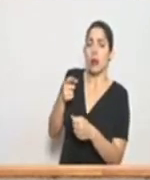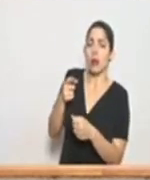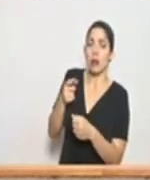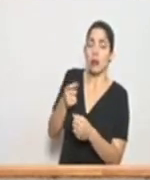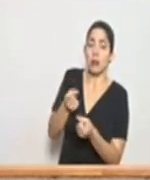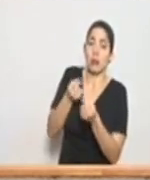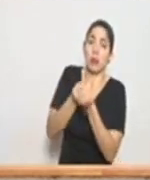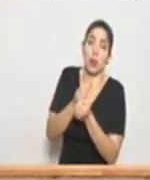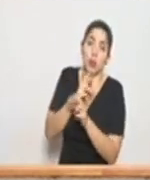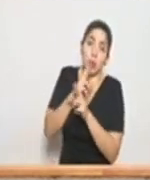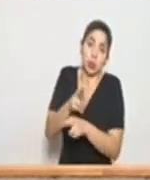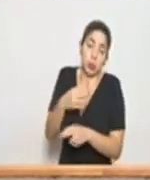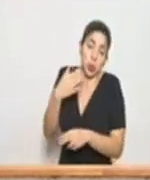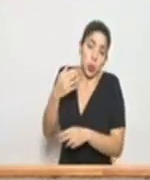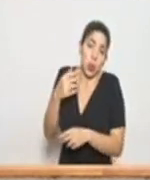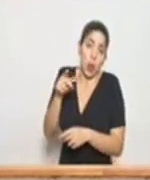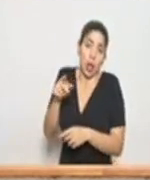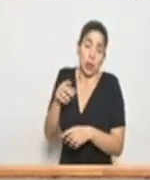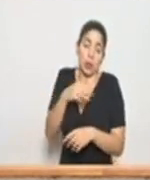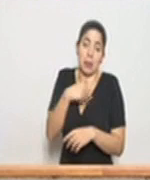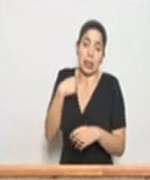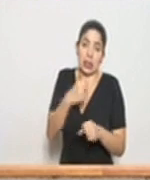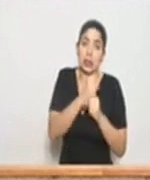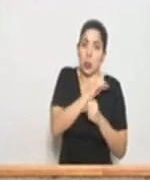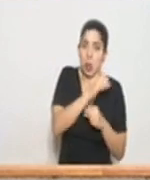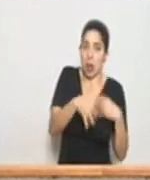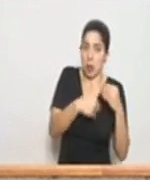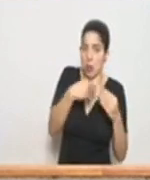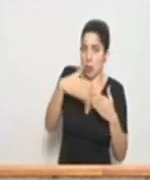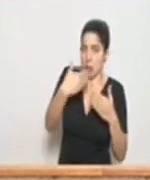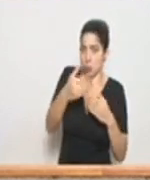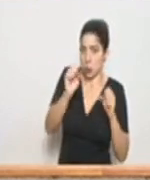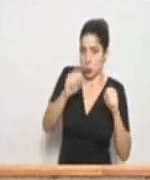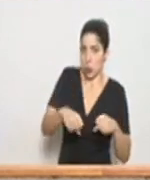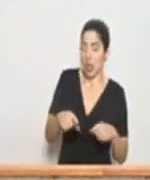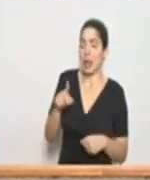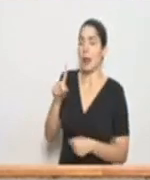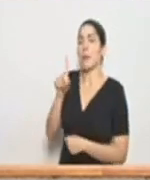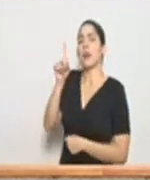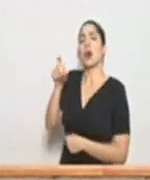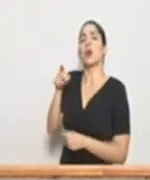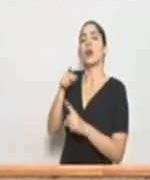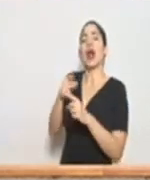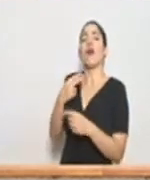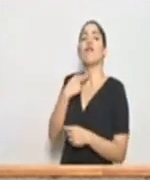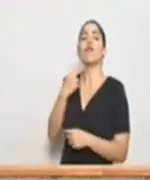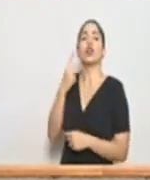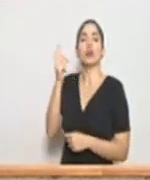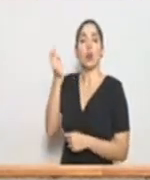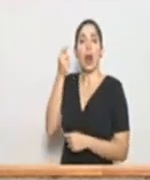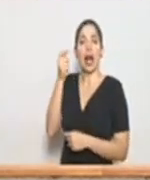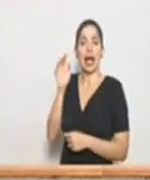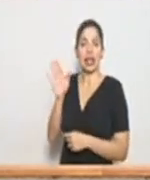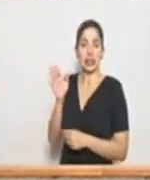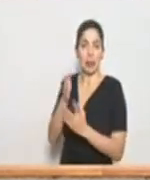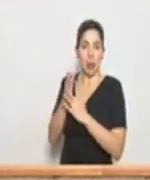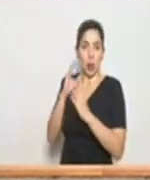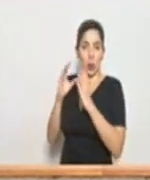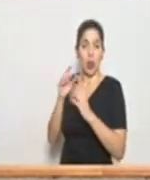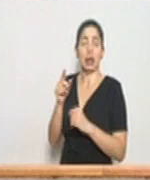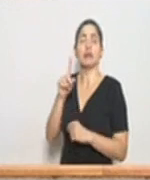aportar respuesta en el momento que le corresponde al señor Ministro de Seguridad. Es una consulta de la voz de Guanacaste. ¿Puede